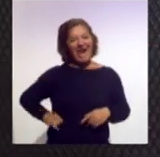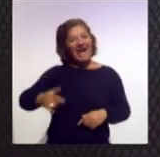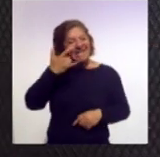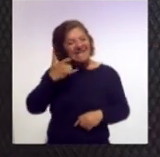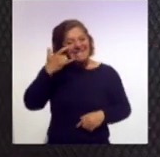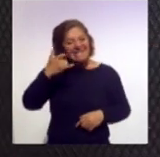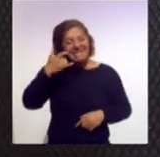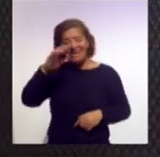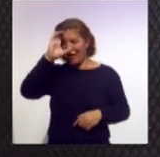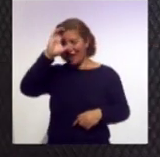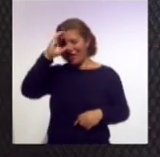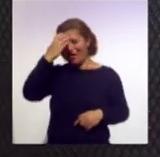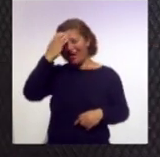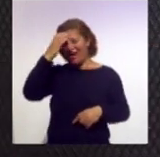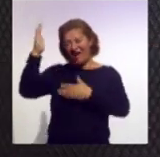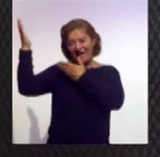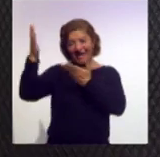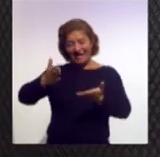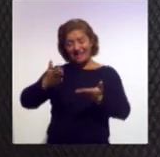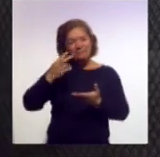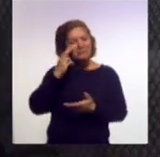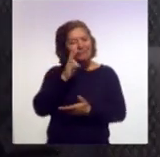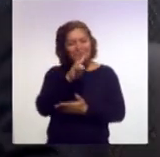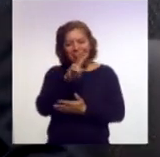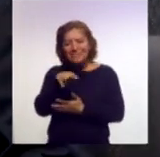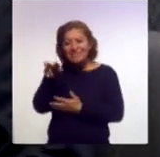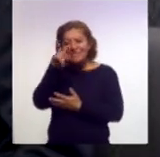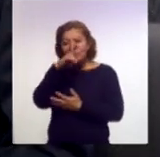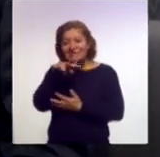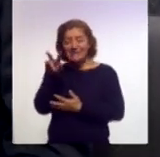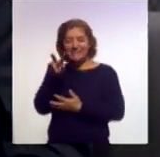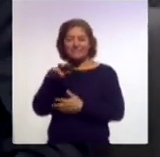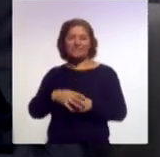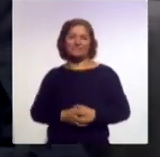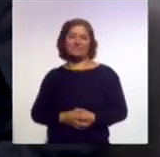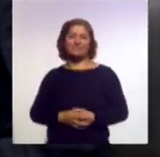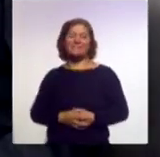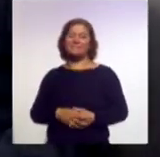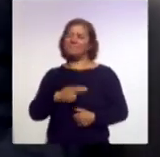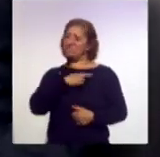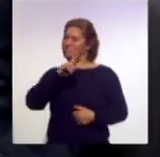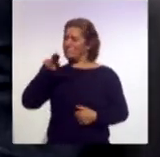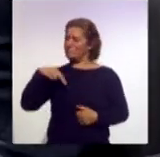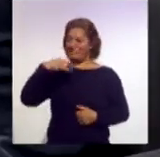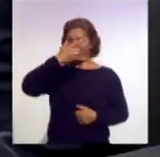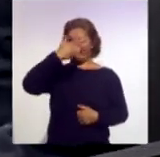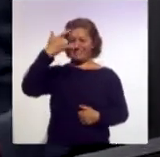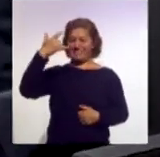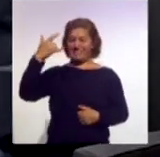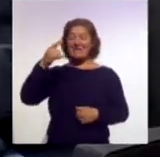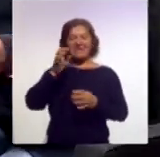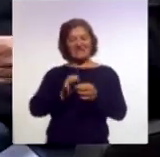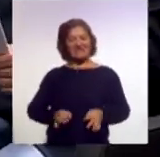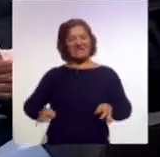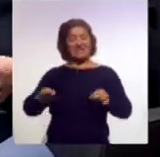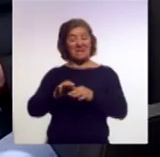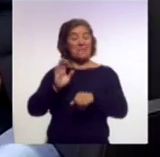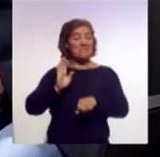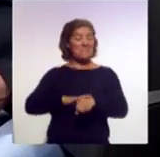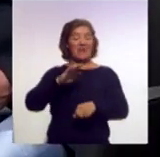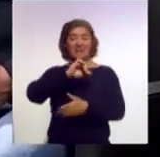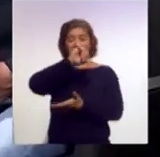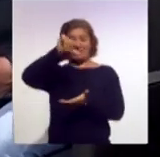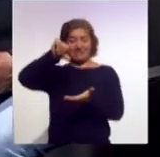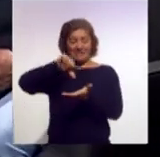cómo se vive esto en Tlaxcala. Sin duda, nuestro Carnaval se está posicionando como uno de los más importantes de la zona